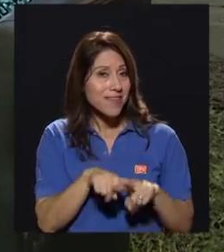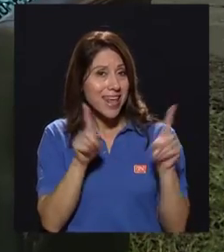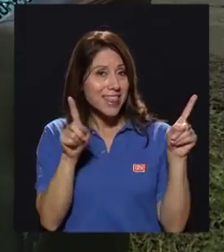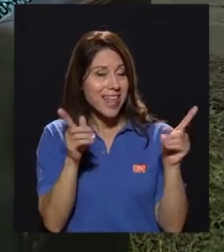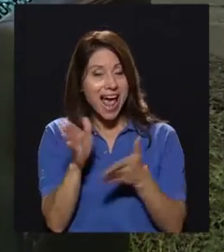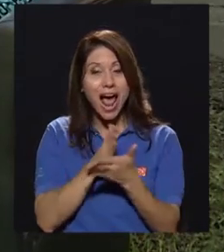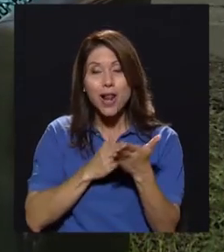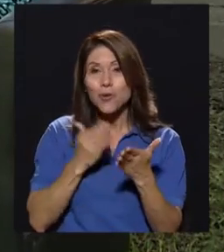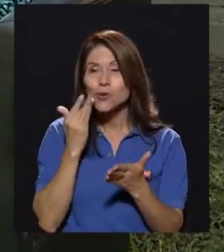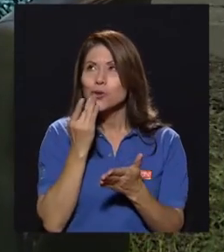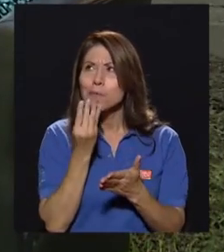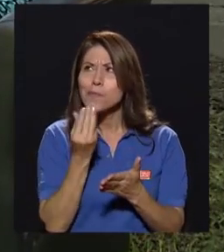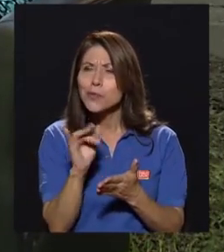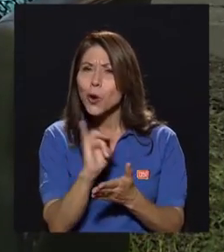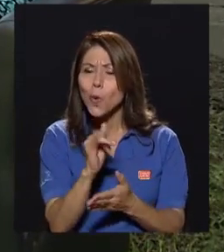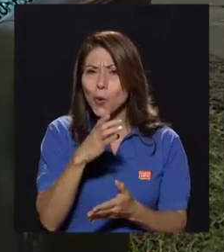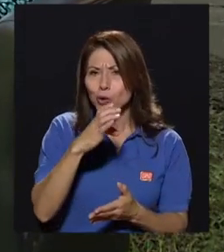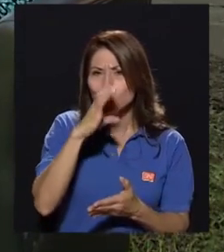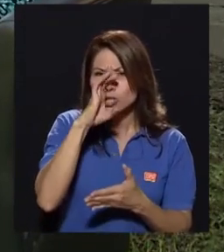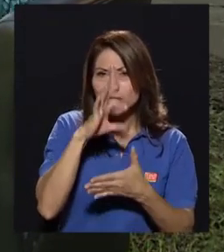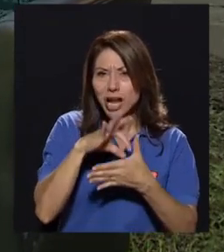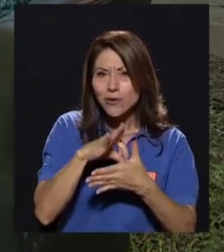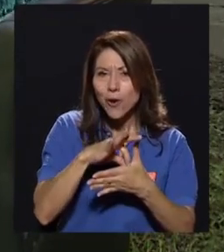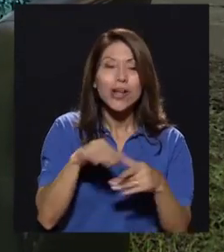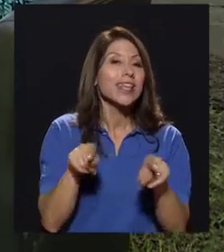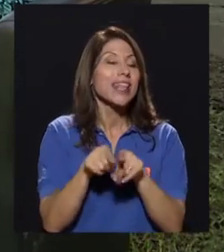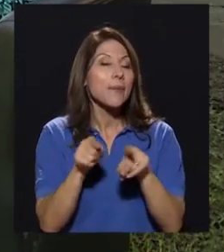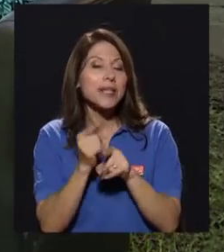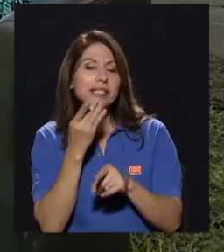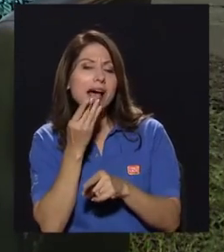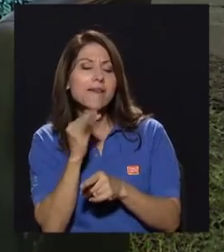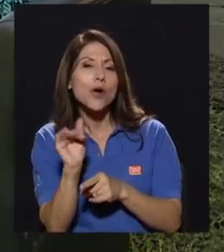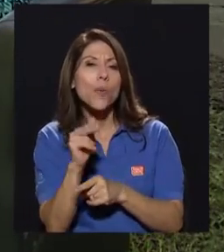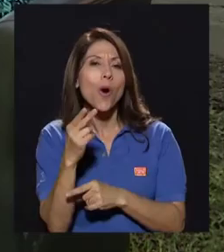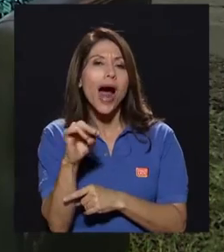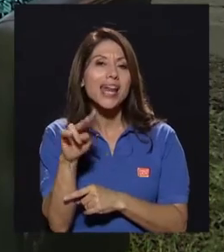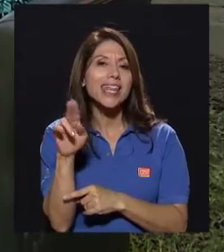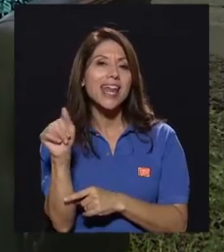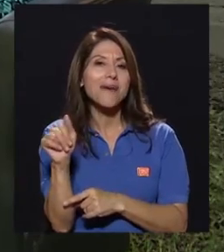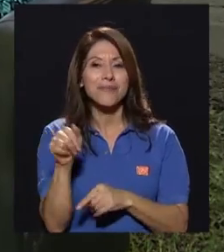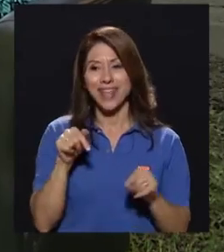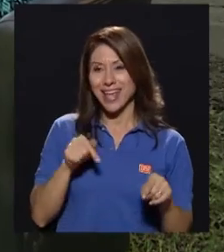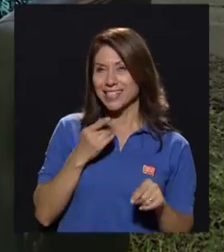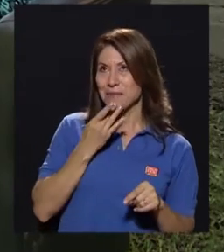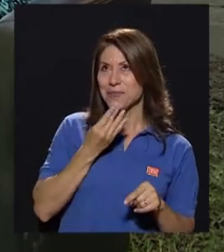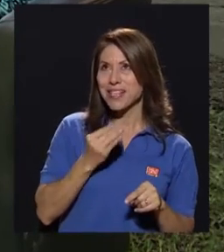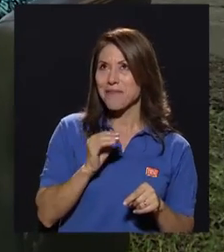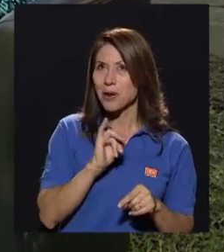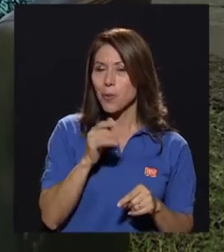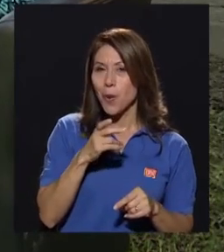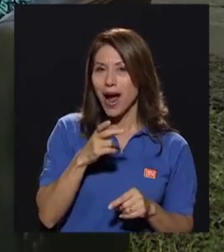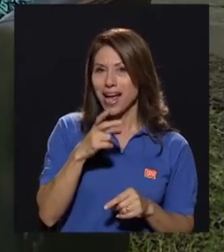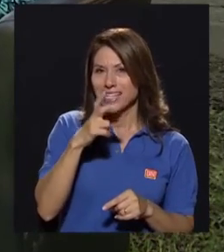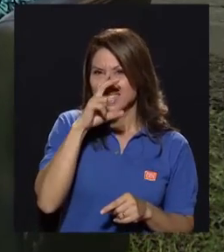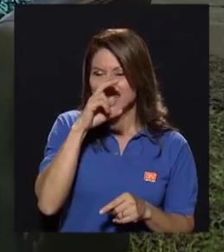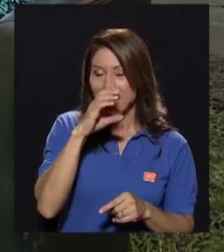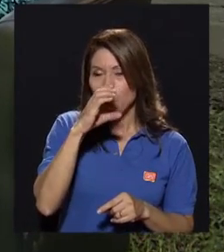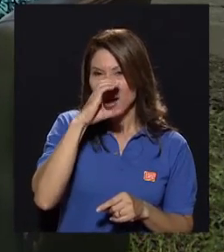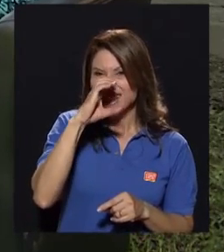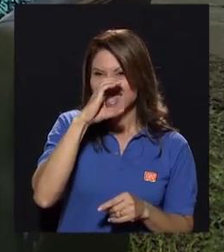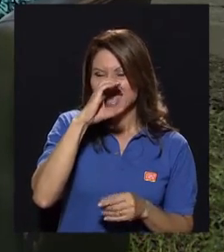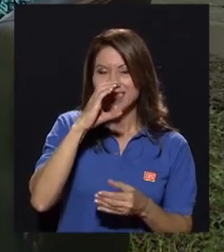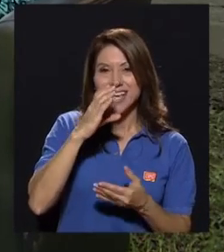como a chicharrón y otros pueden saber como a harina de maíz. Este sabe como a chicharrón. Este es de chicharrón. Sí, bueno, y entonces